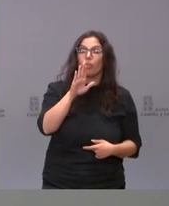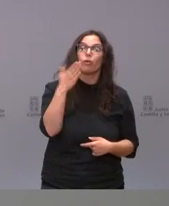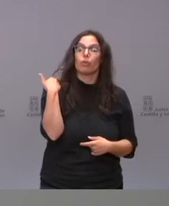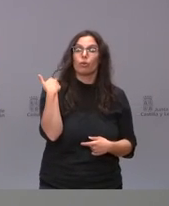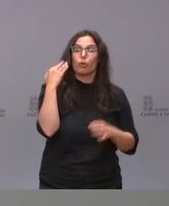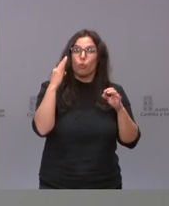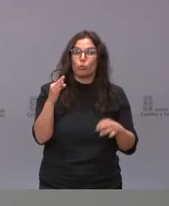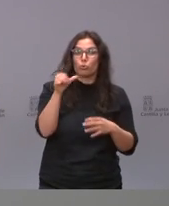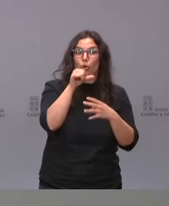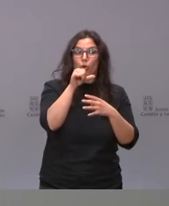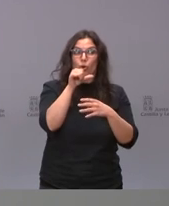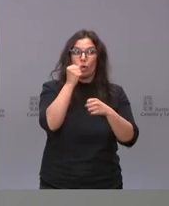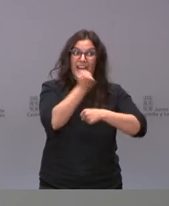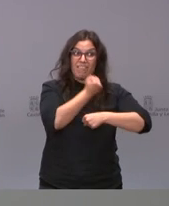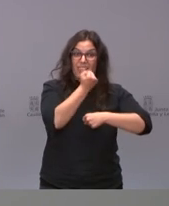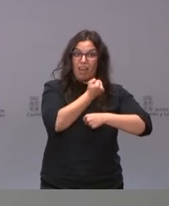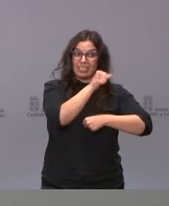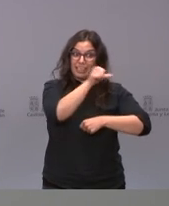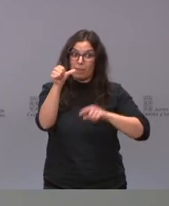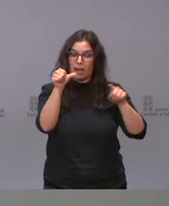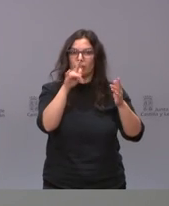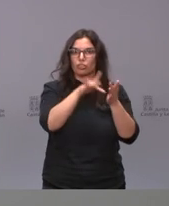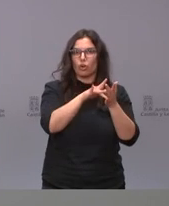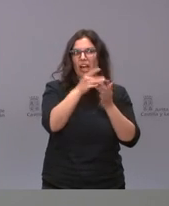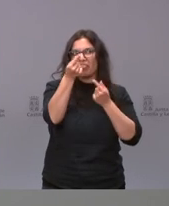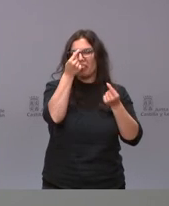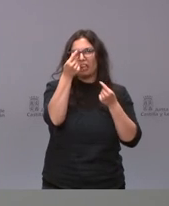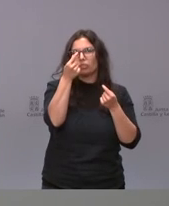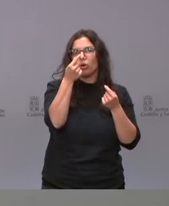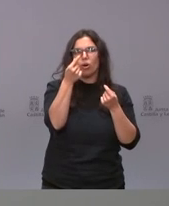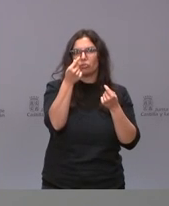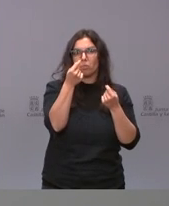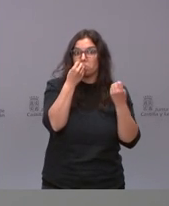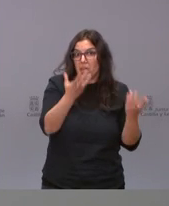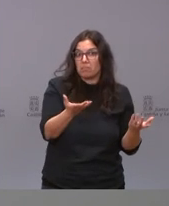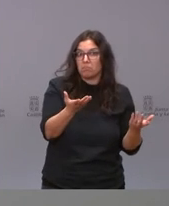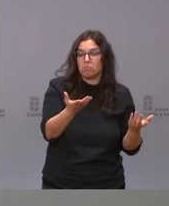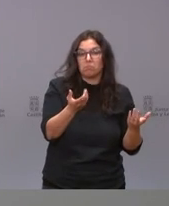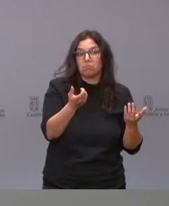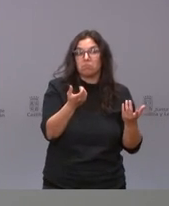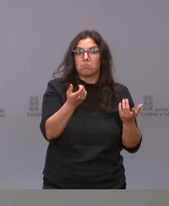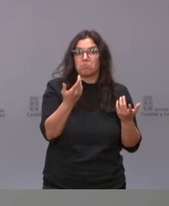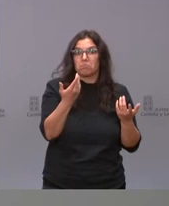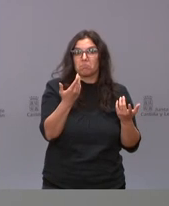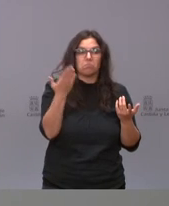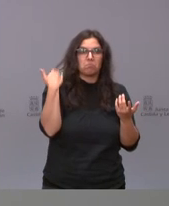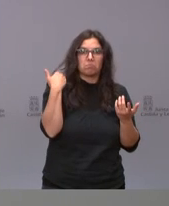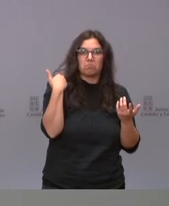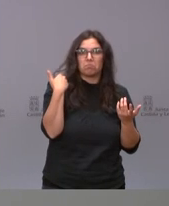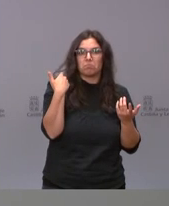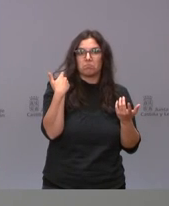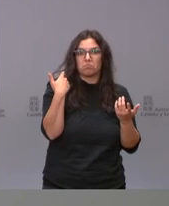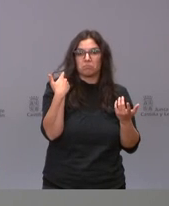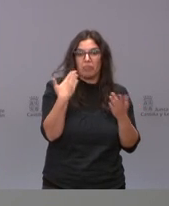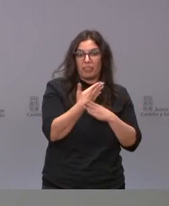semana de navidades estábamos en unas cifras buenas muy parecidas a las que hemos tenido días